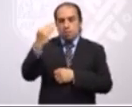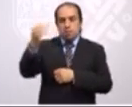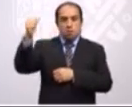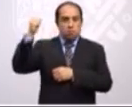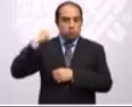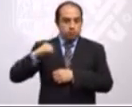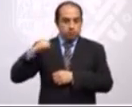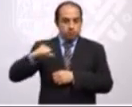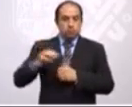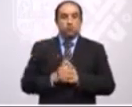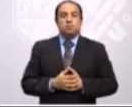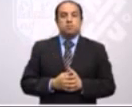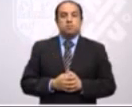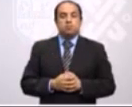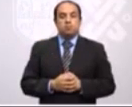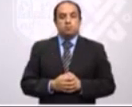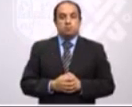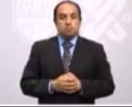la que sigue.